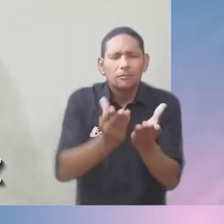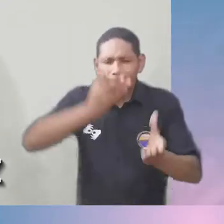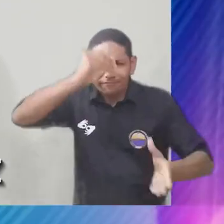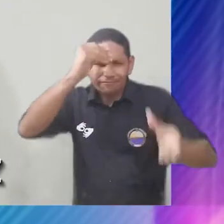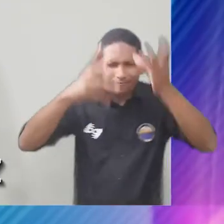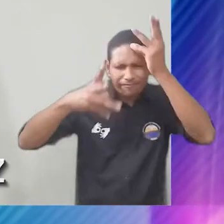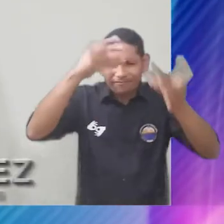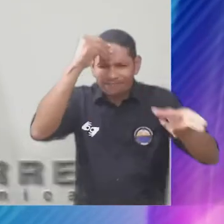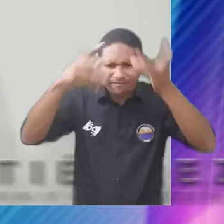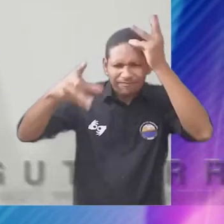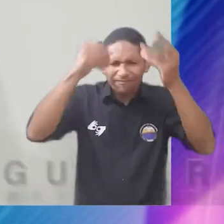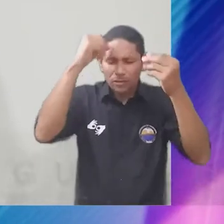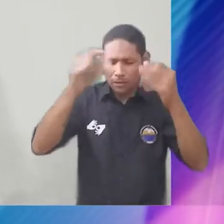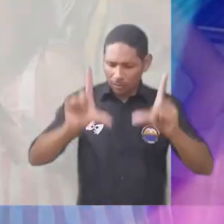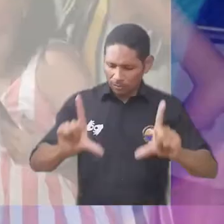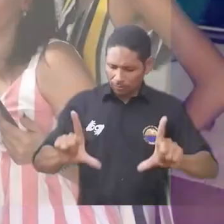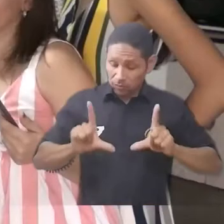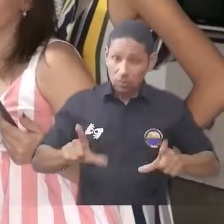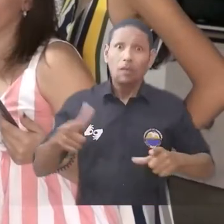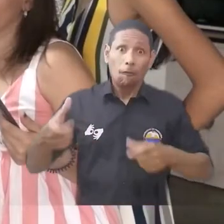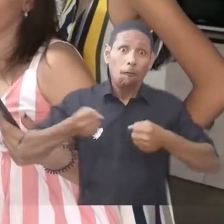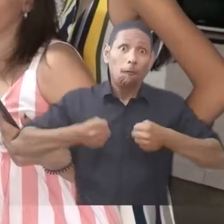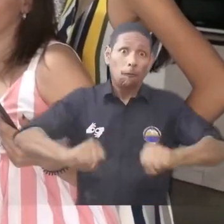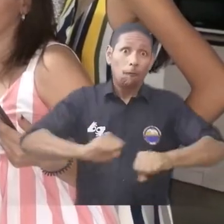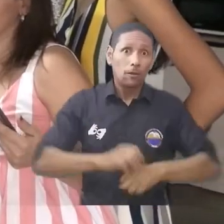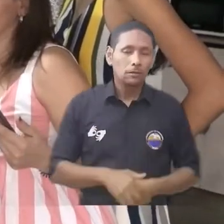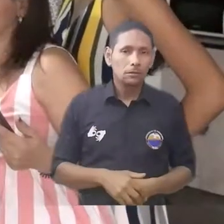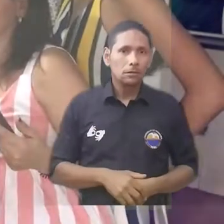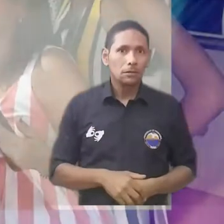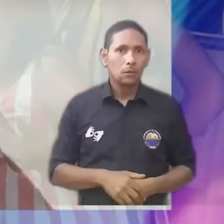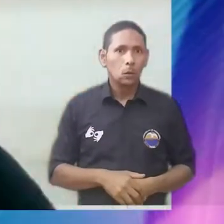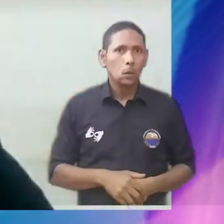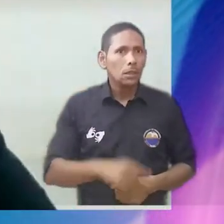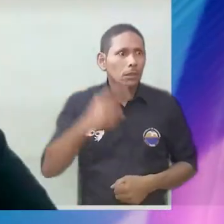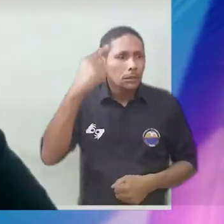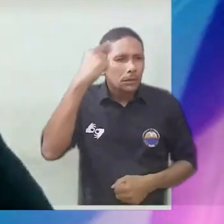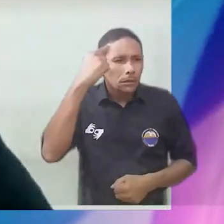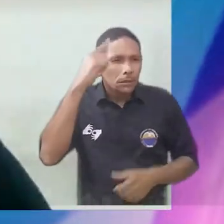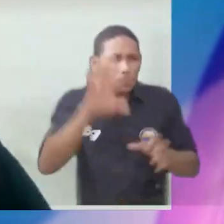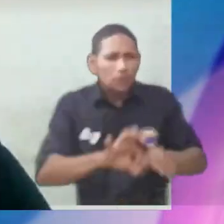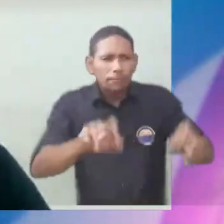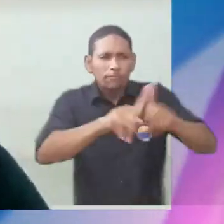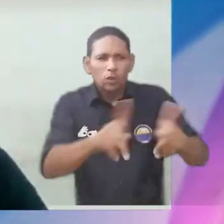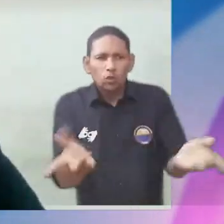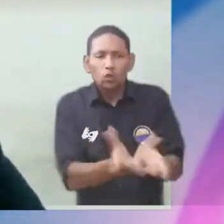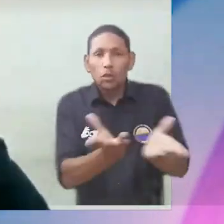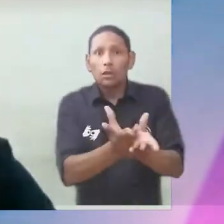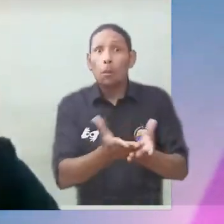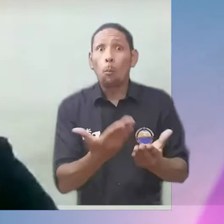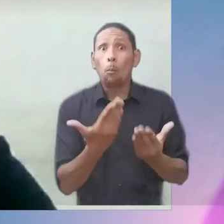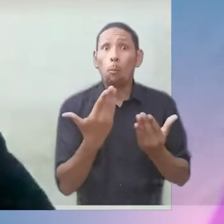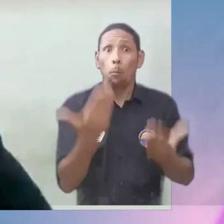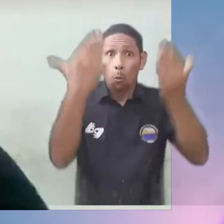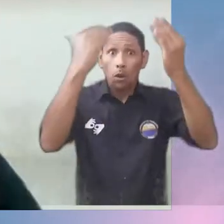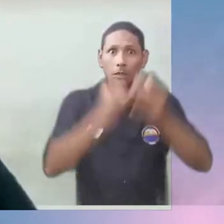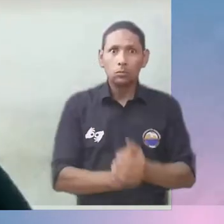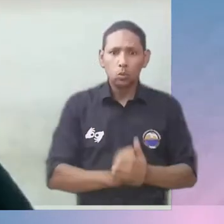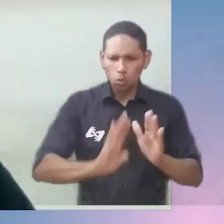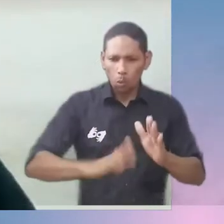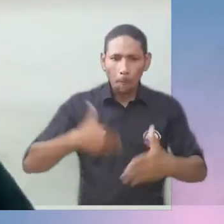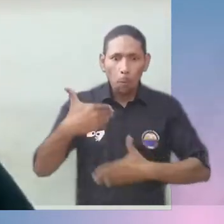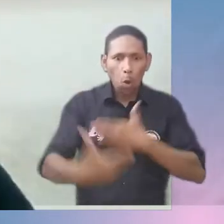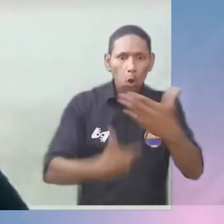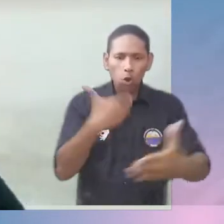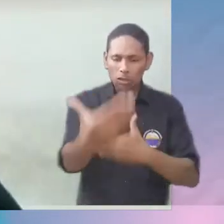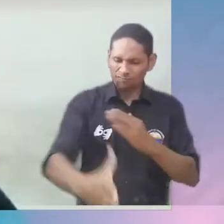familias para poder alcanzar un título universitario. Pensar en los estudiantes es verdaderamente generar